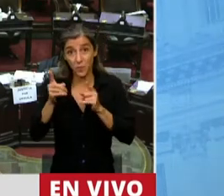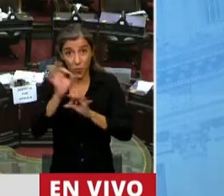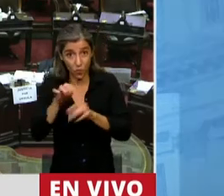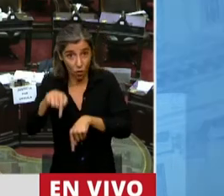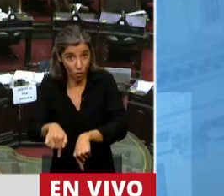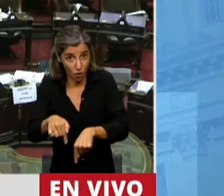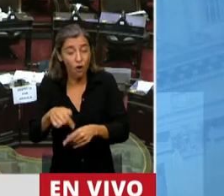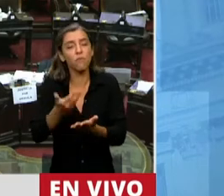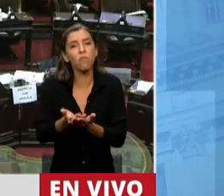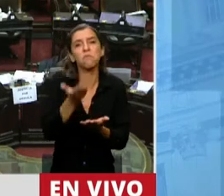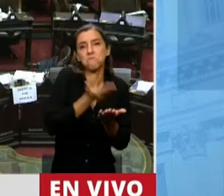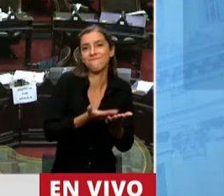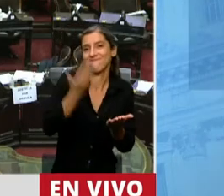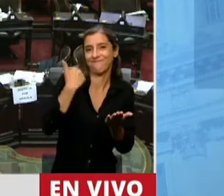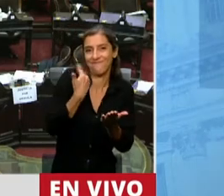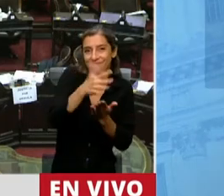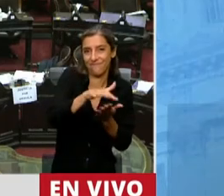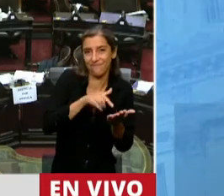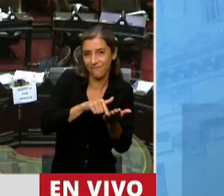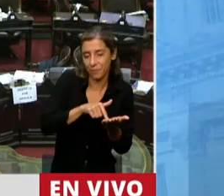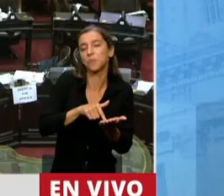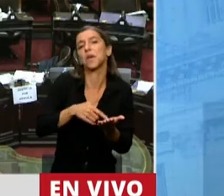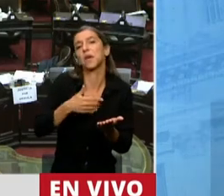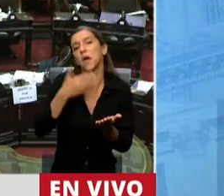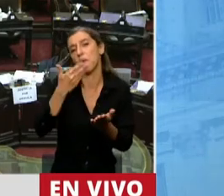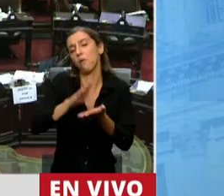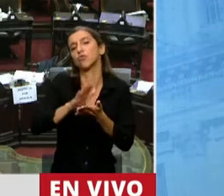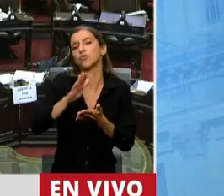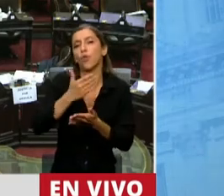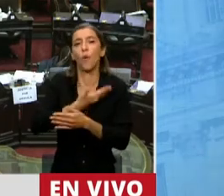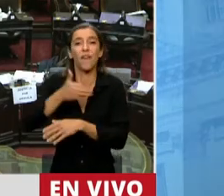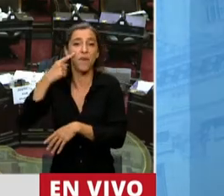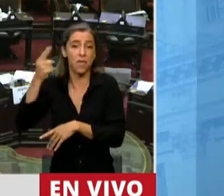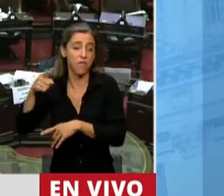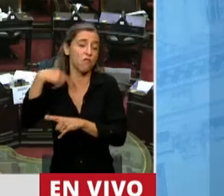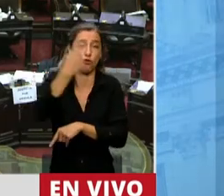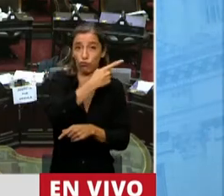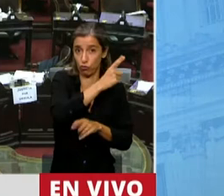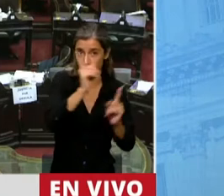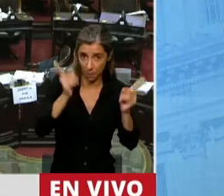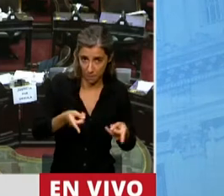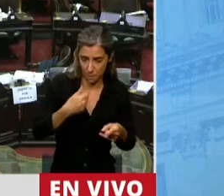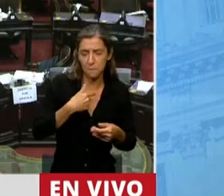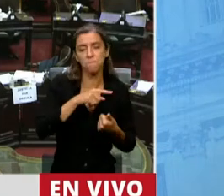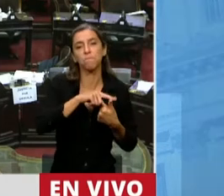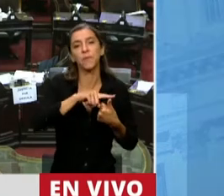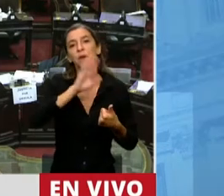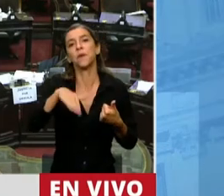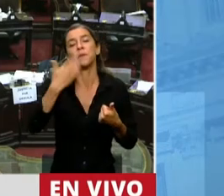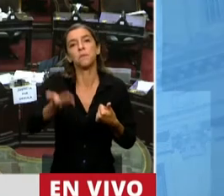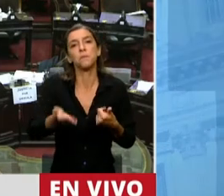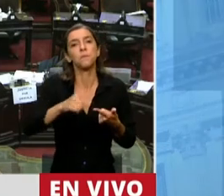en el sentido de que alcanzara no solamente al fondo monetario. También presentamos proyectos